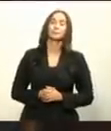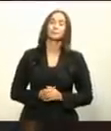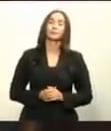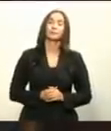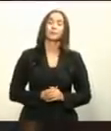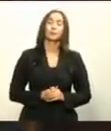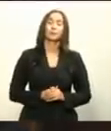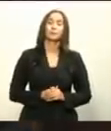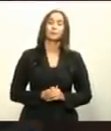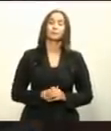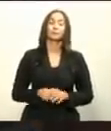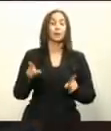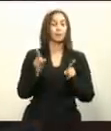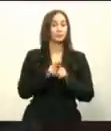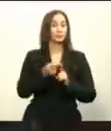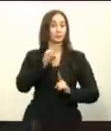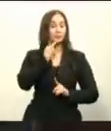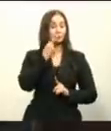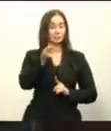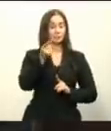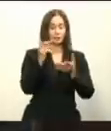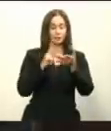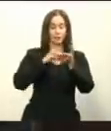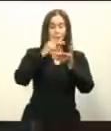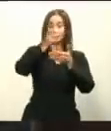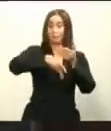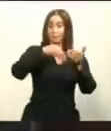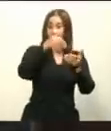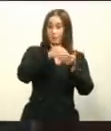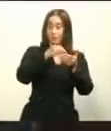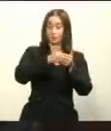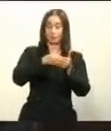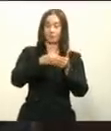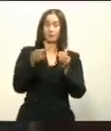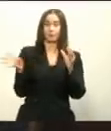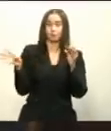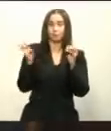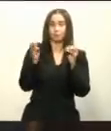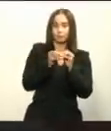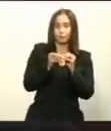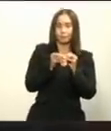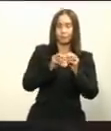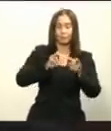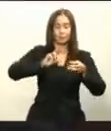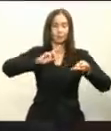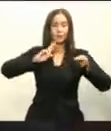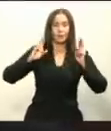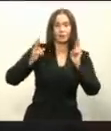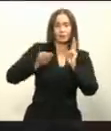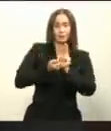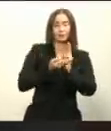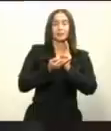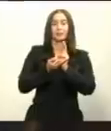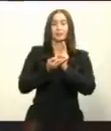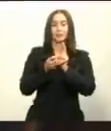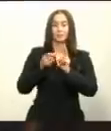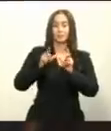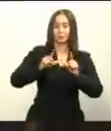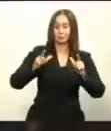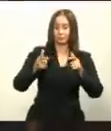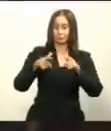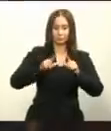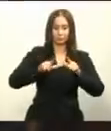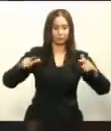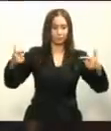eso, a este plan de acceso le sumaremos las acciones de renovación urbana que transformarán muchos de nuestros